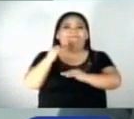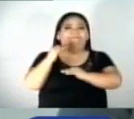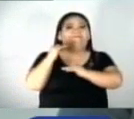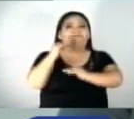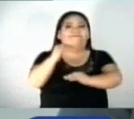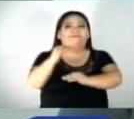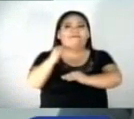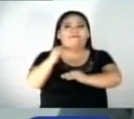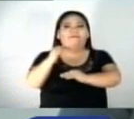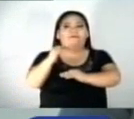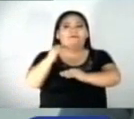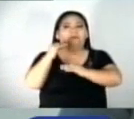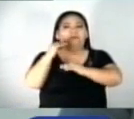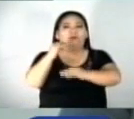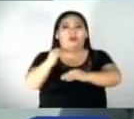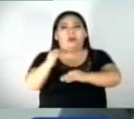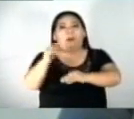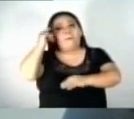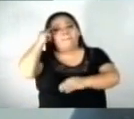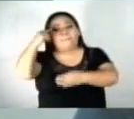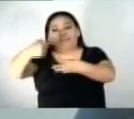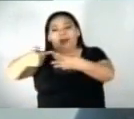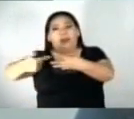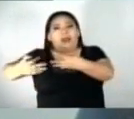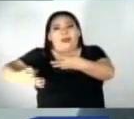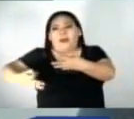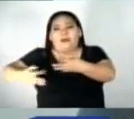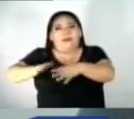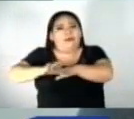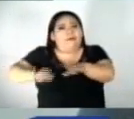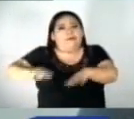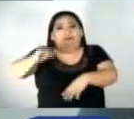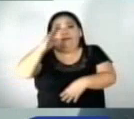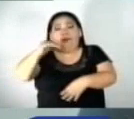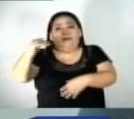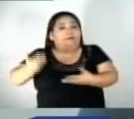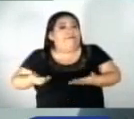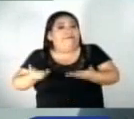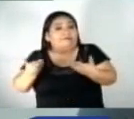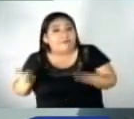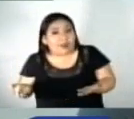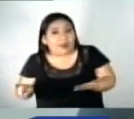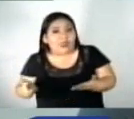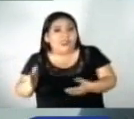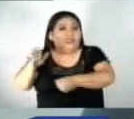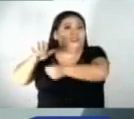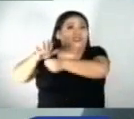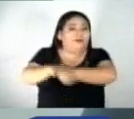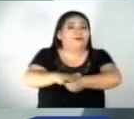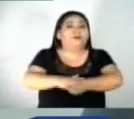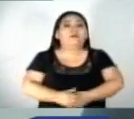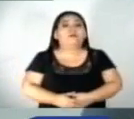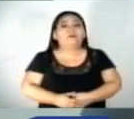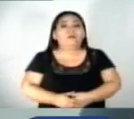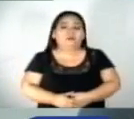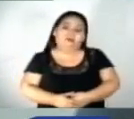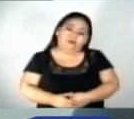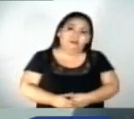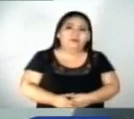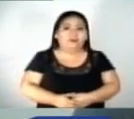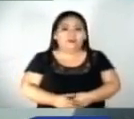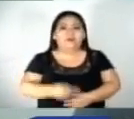presentar políticas públicas que son represivas. En realidad